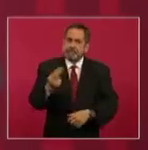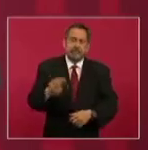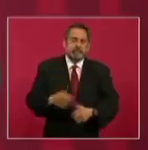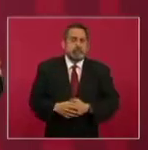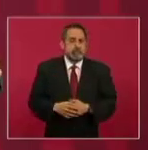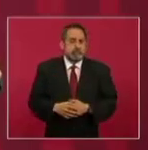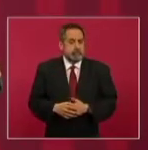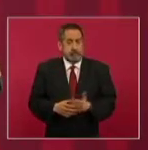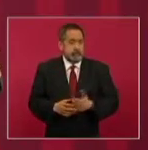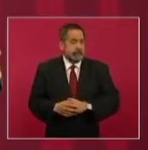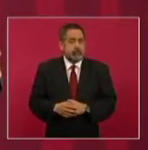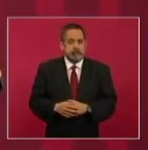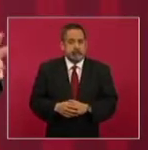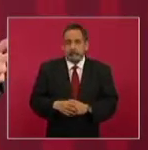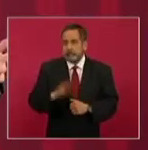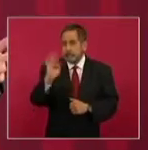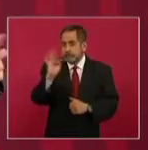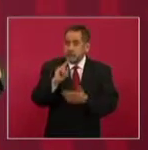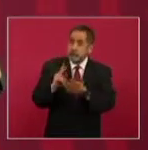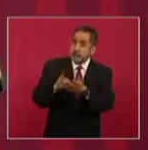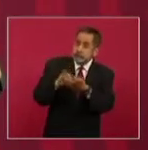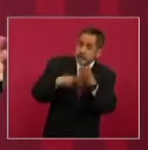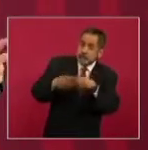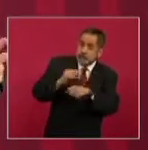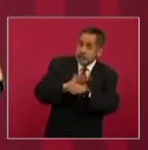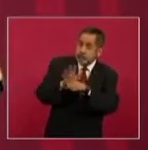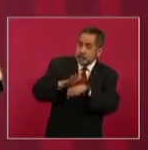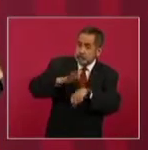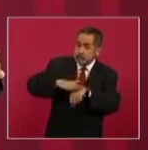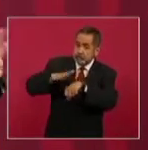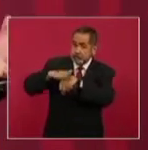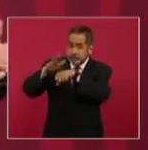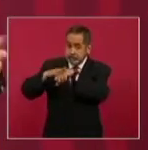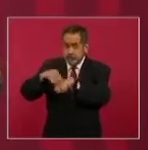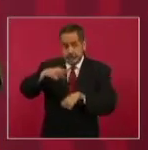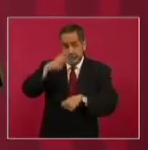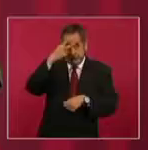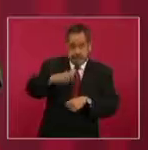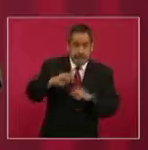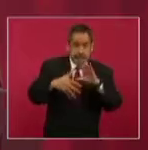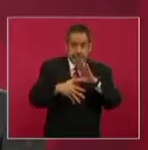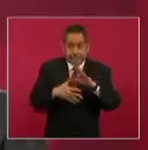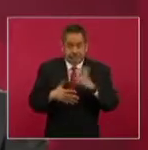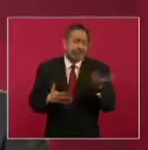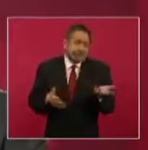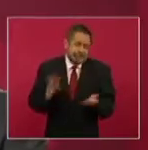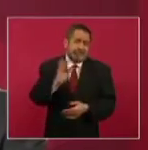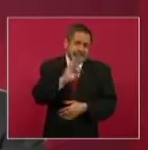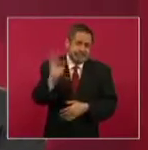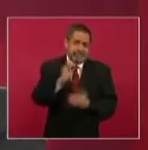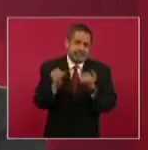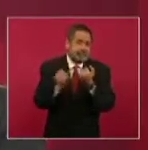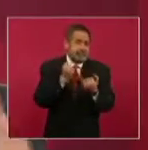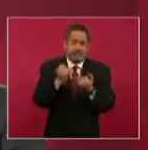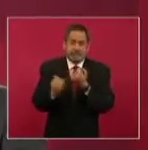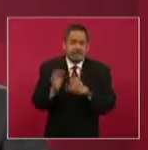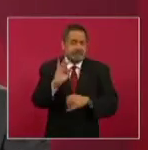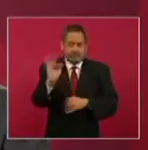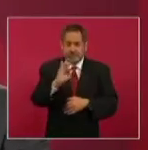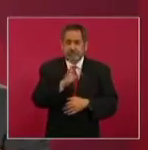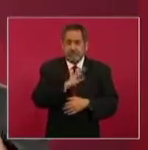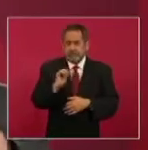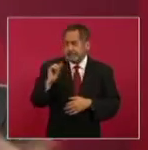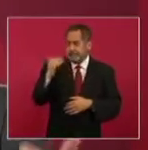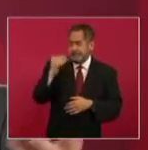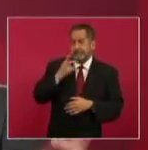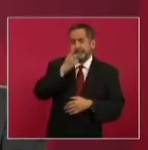¿Puede ser que regrese la epidemia a México, a América? Sí, claro que puede ocurrir, es lo que dije hace